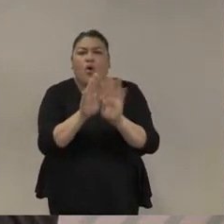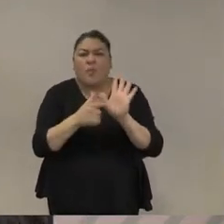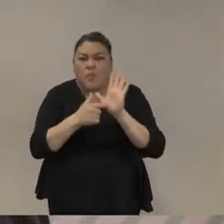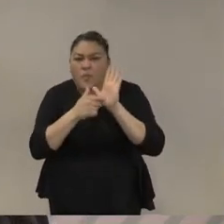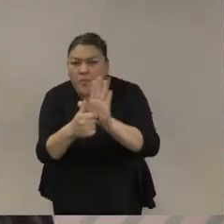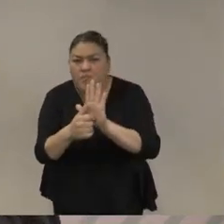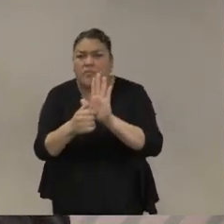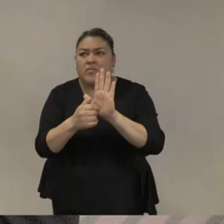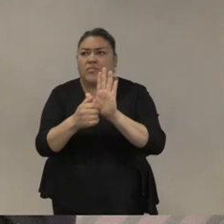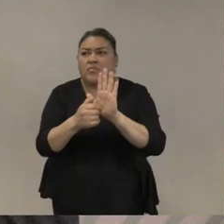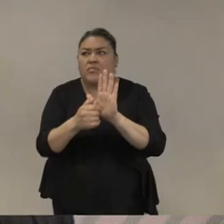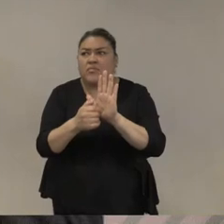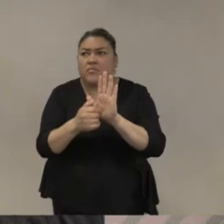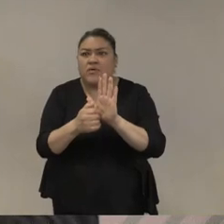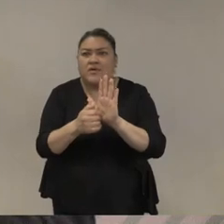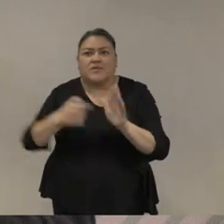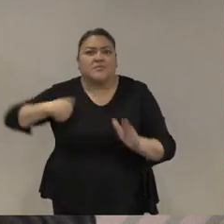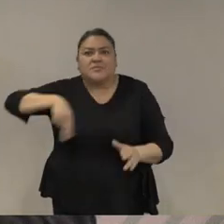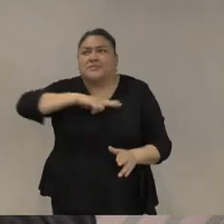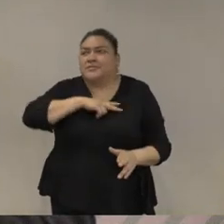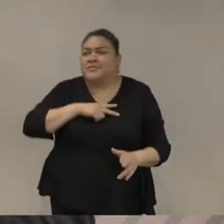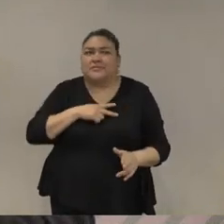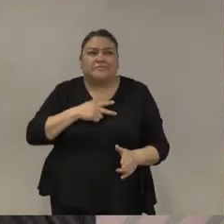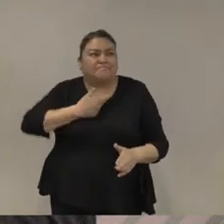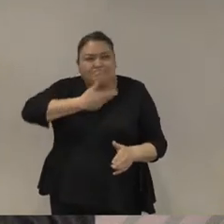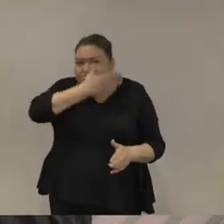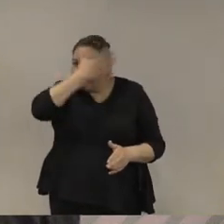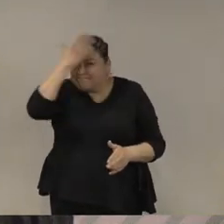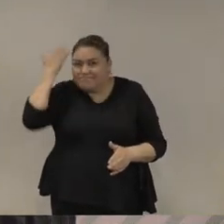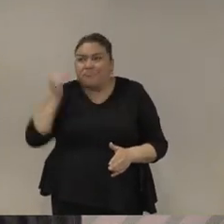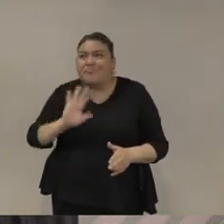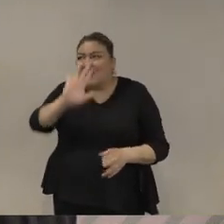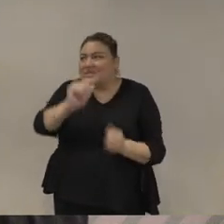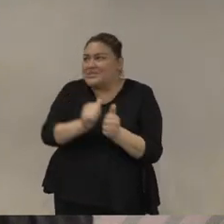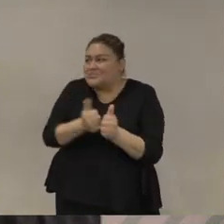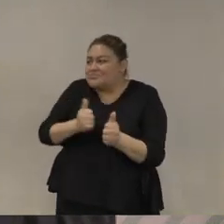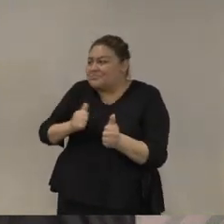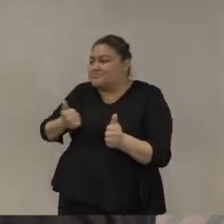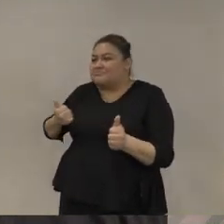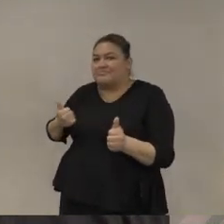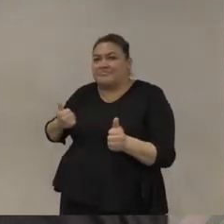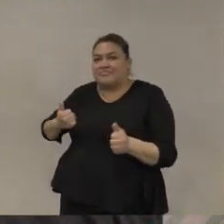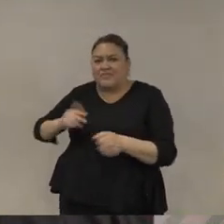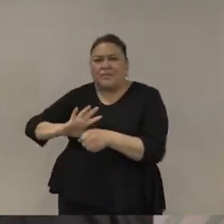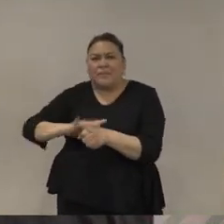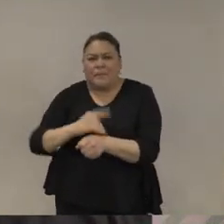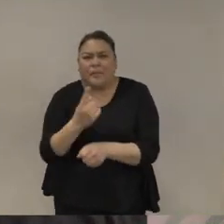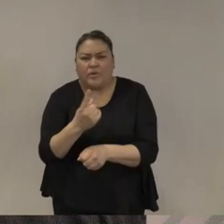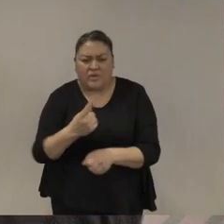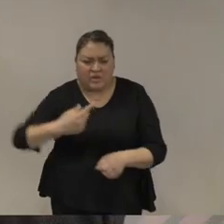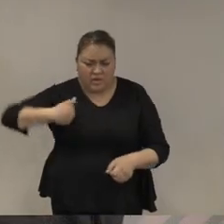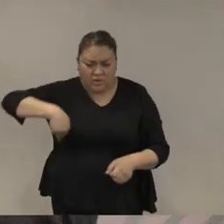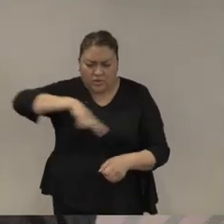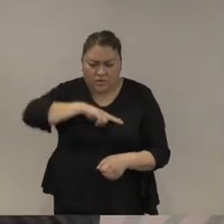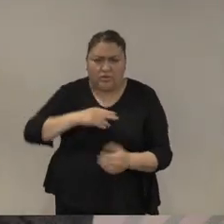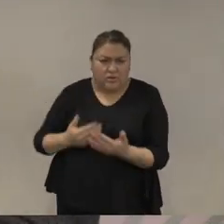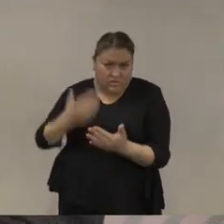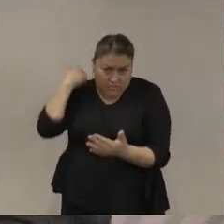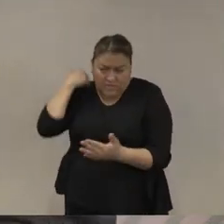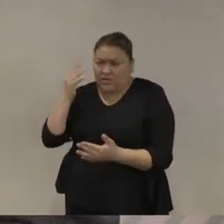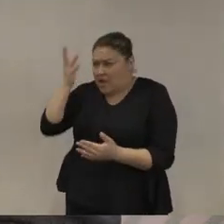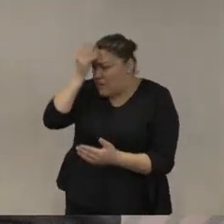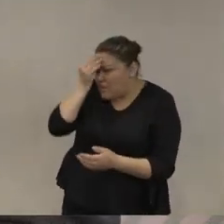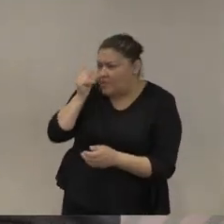y eso está canijo porque muchas y muchos de nosotros aprendimos a construir evidencia